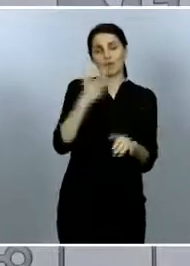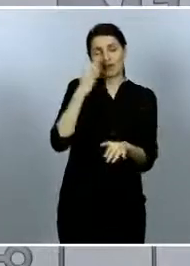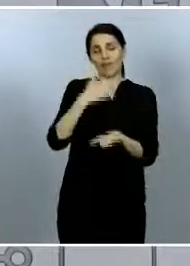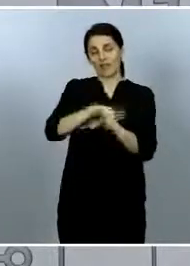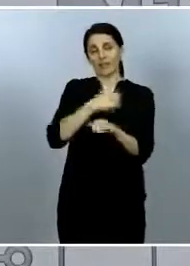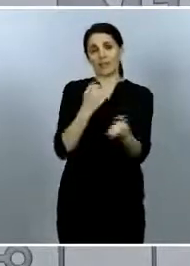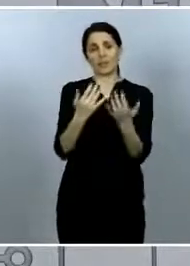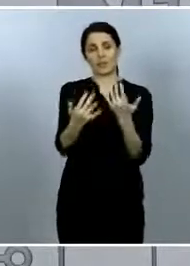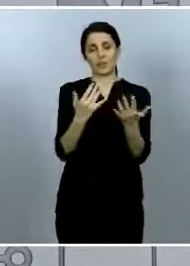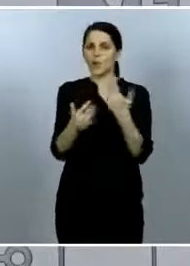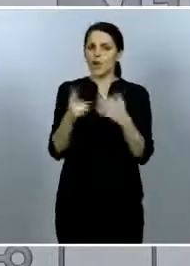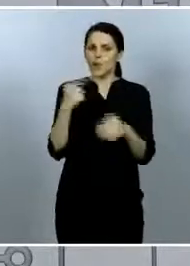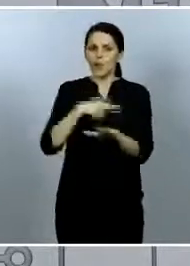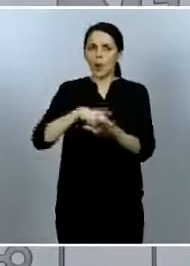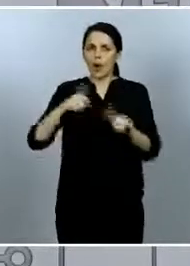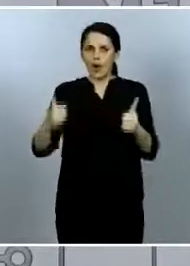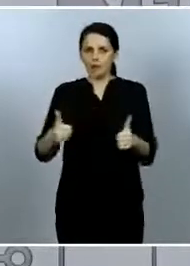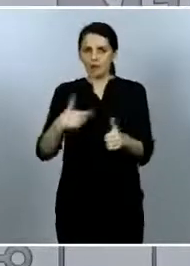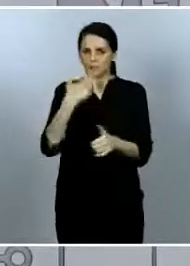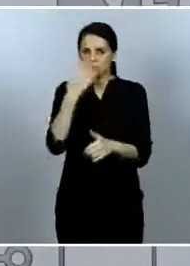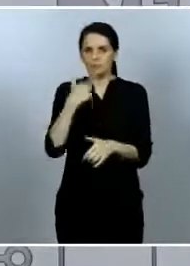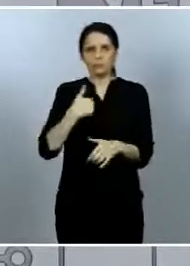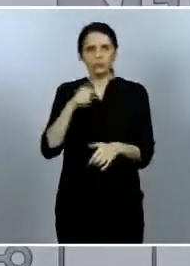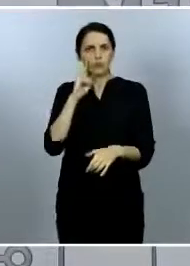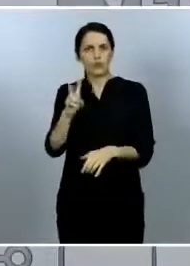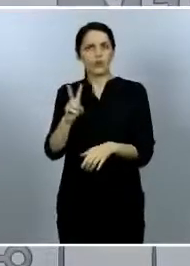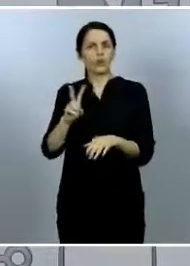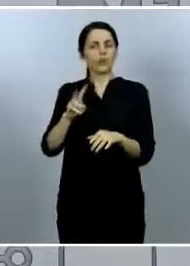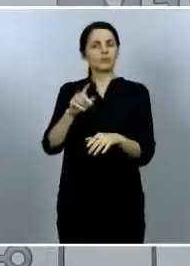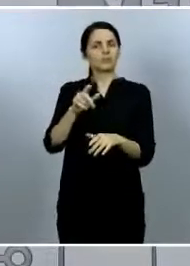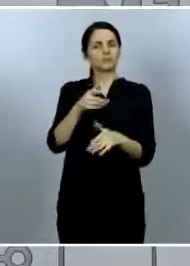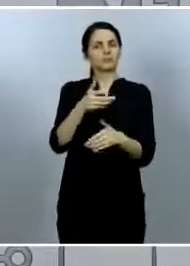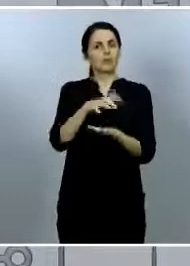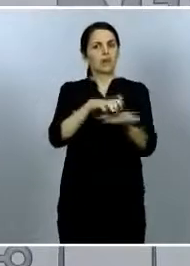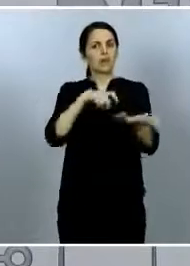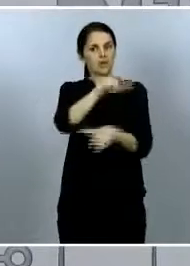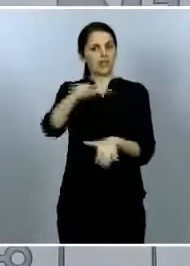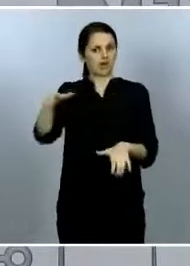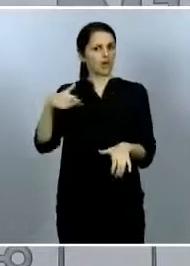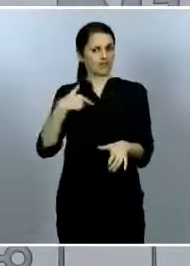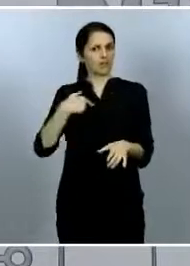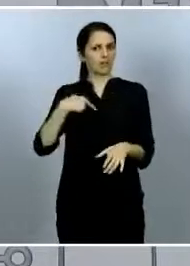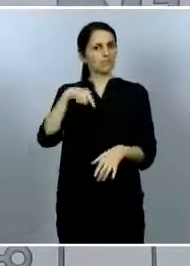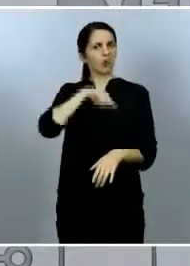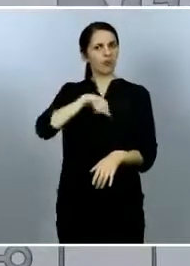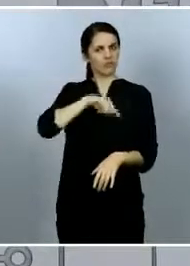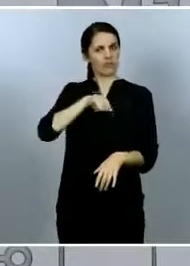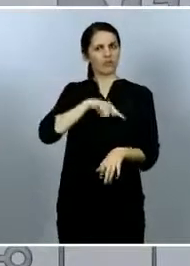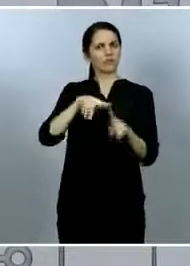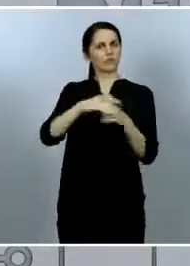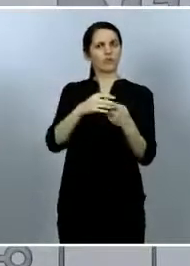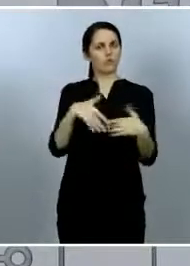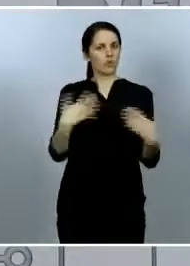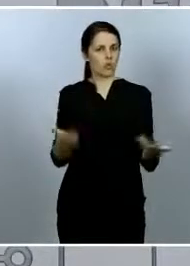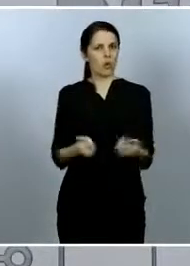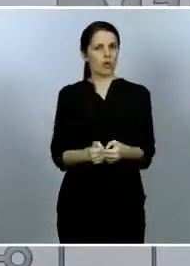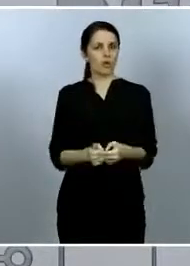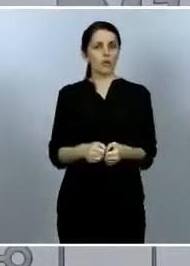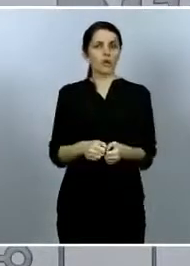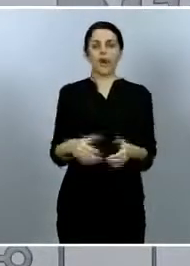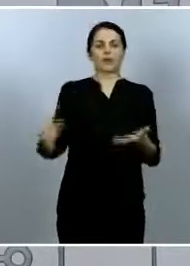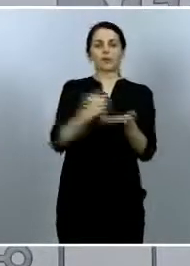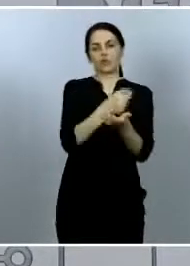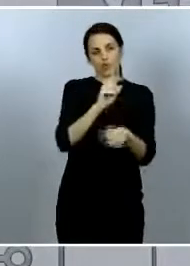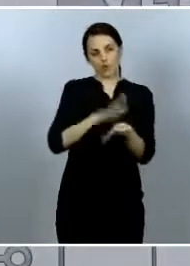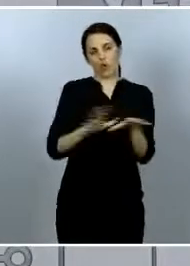de que la gente es muy consciente de la situación. No todos, obviamente. Hay grupos, yo espero que sean los menos posibles, pero hay grupos